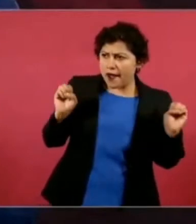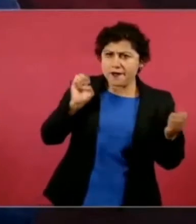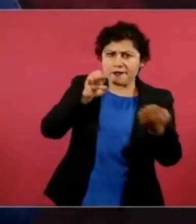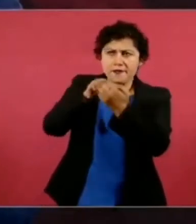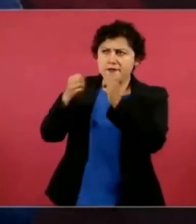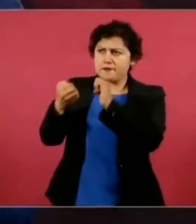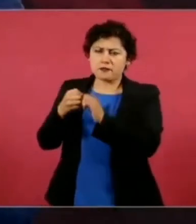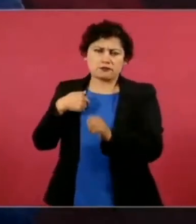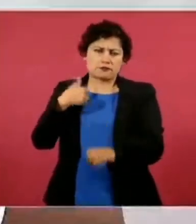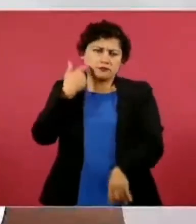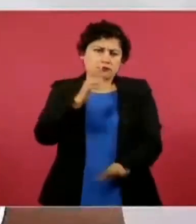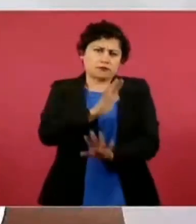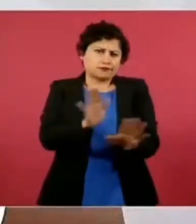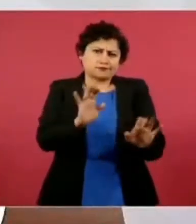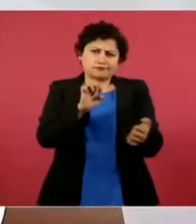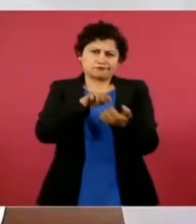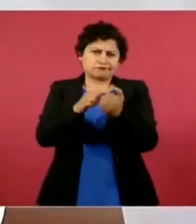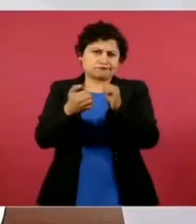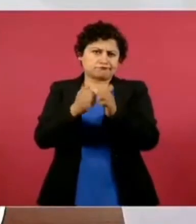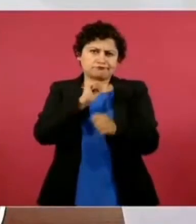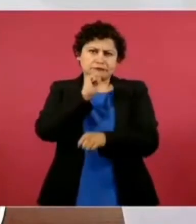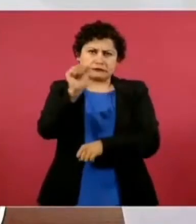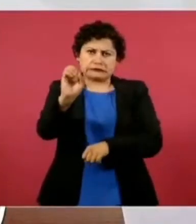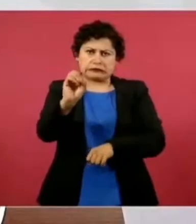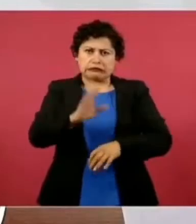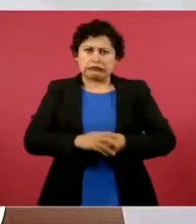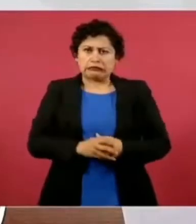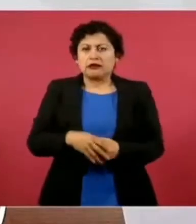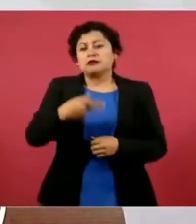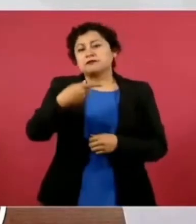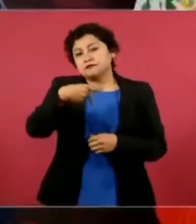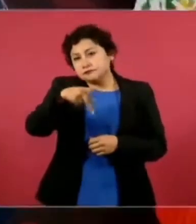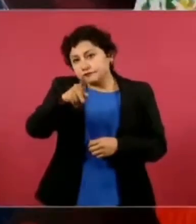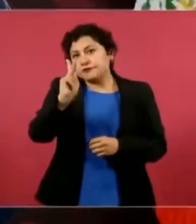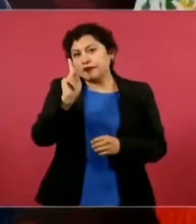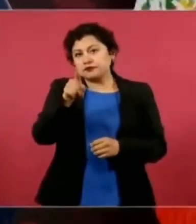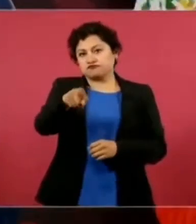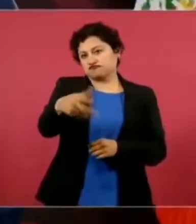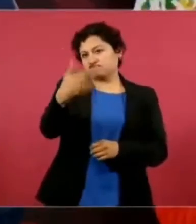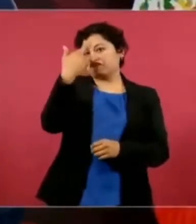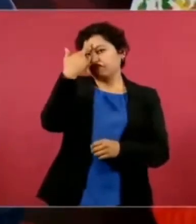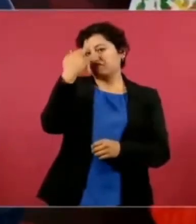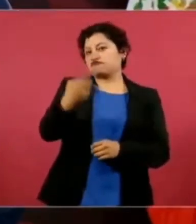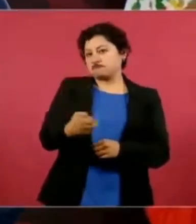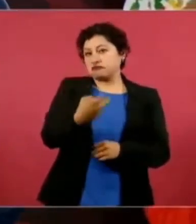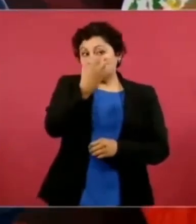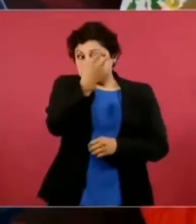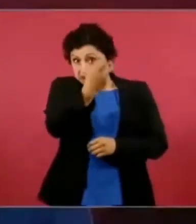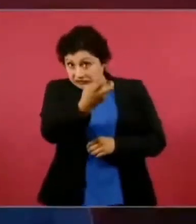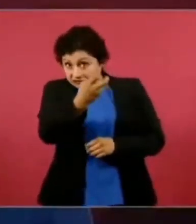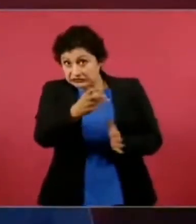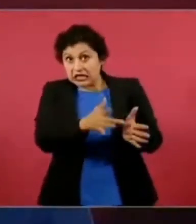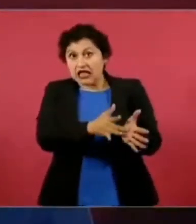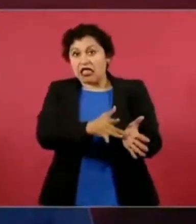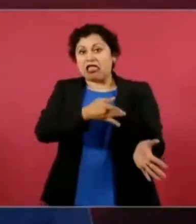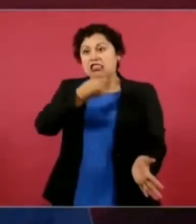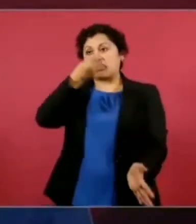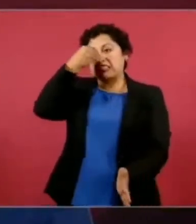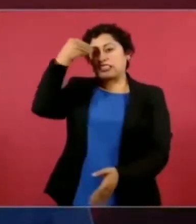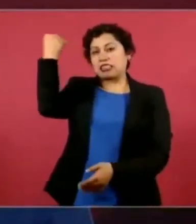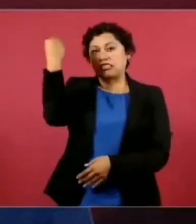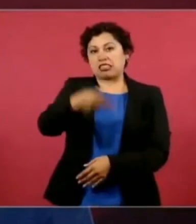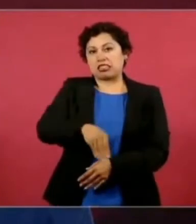sí, yo pienso que ya basta de ese periodismo mercenario,